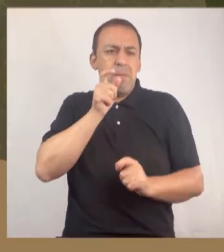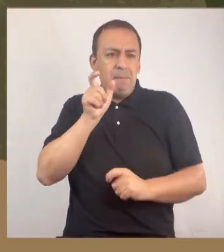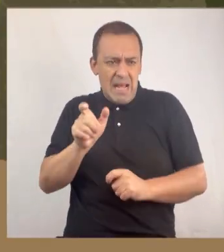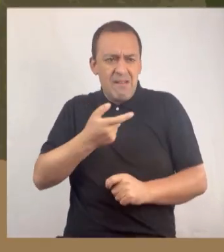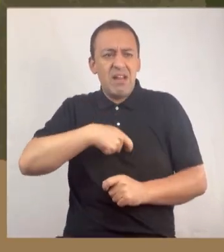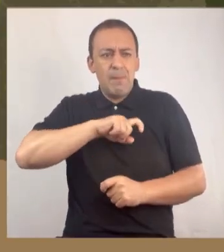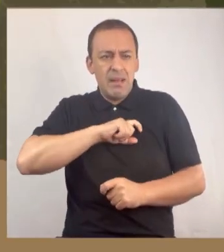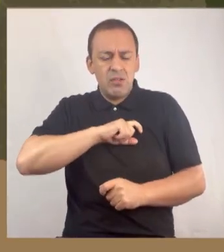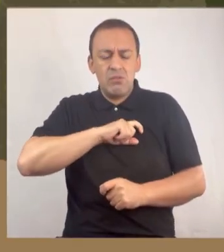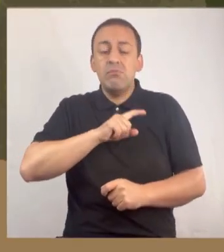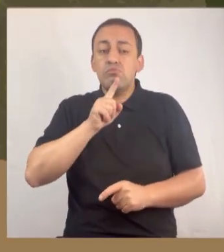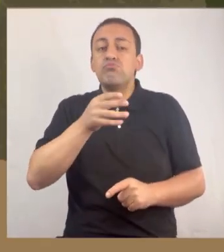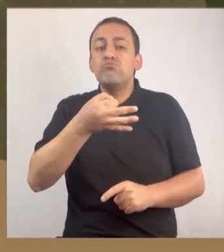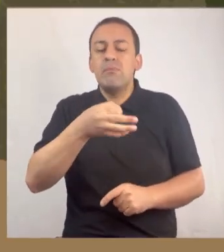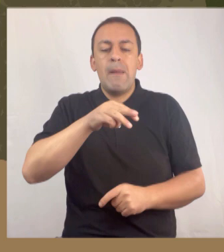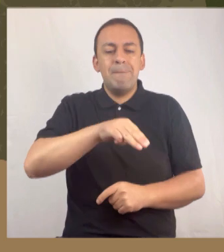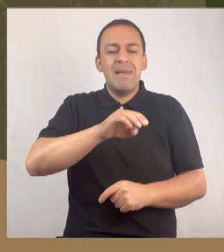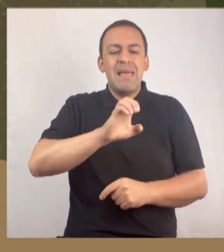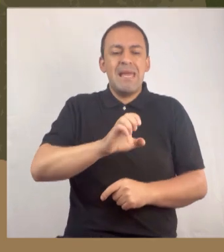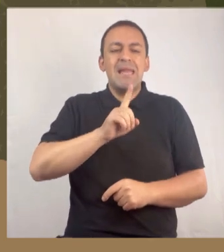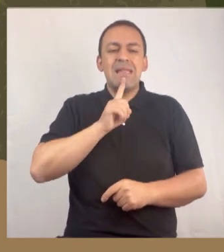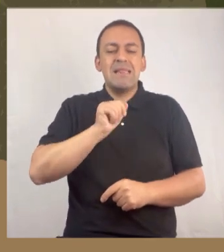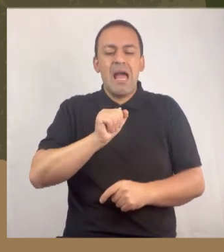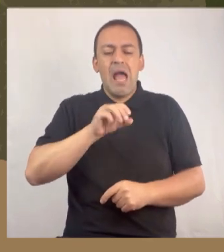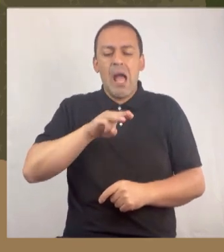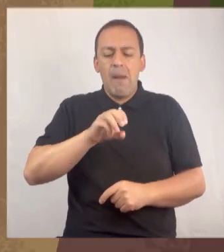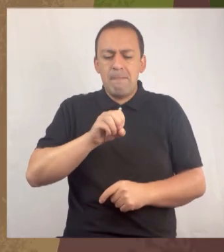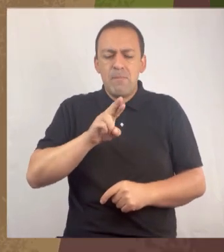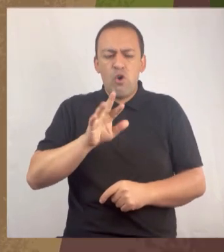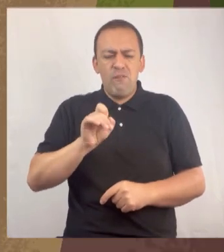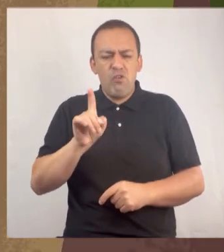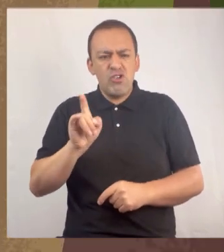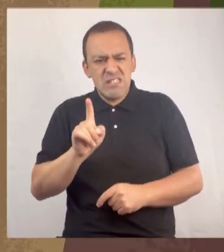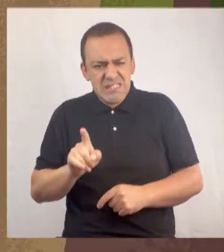metamorfosis. Es una palabra difícil, ¿cierto? Díganla conmigo.